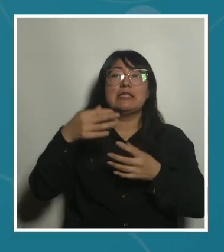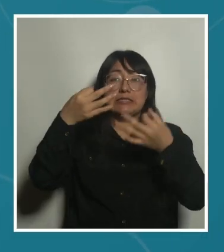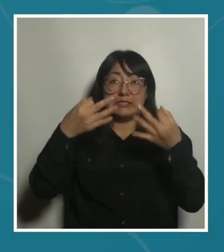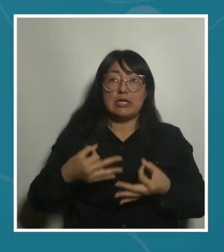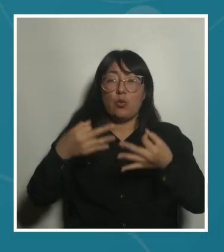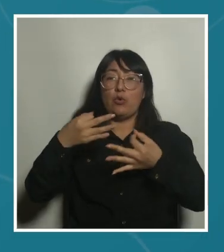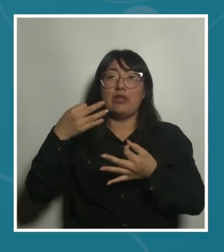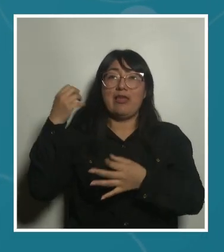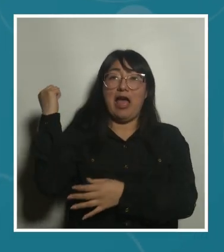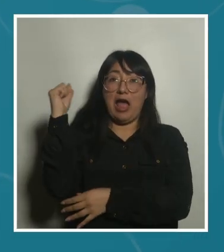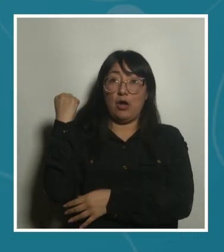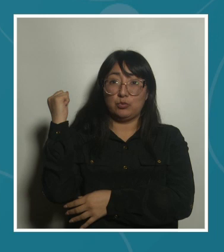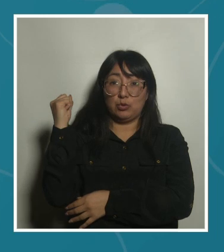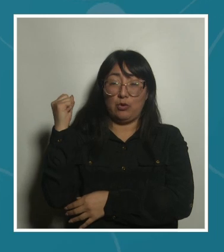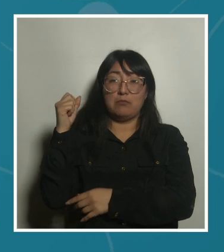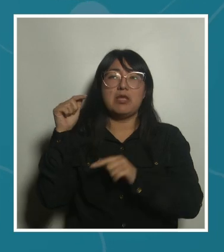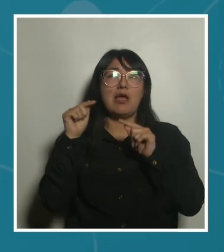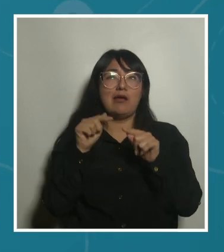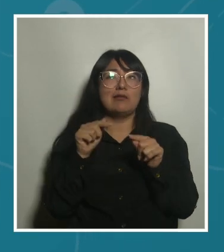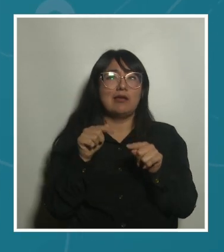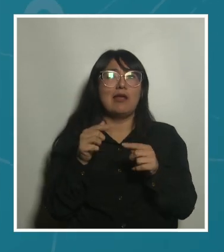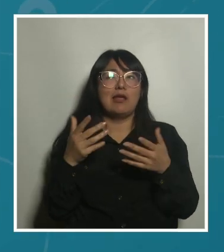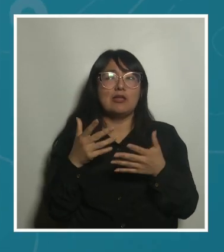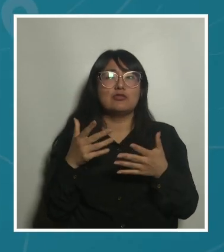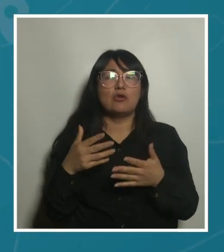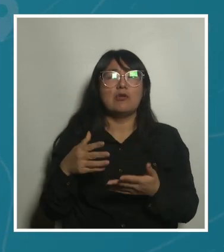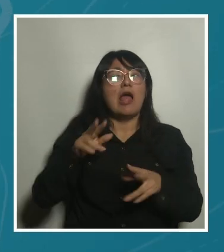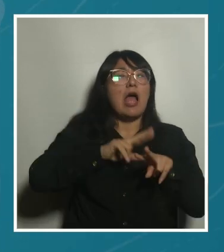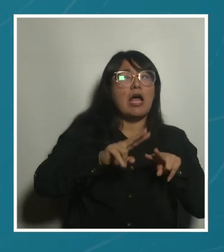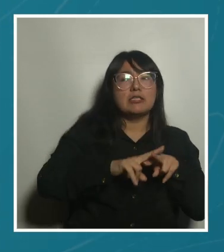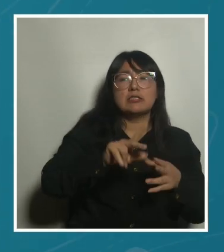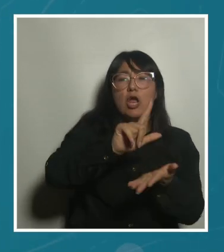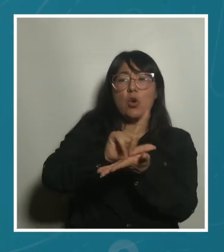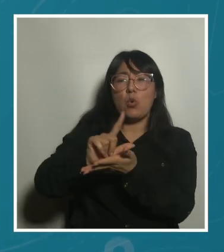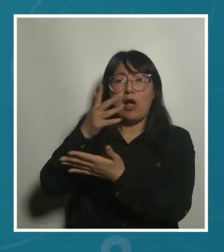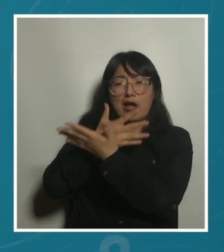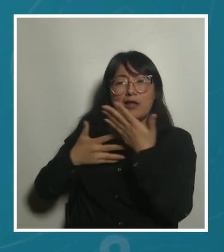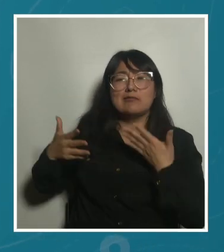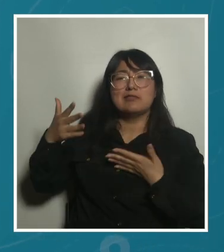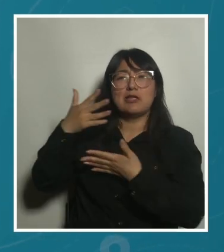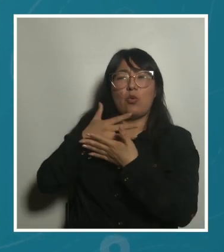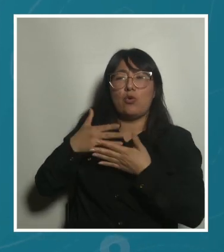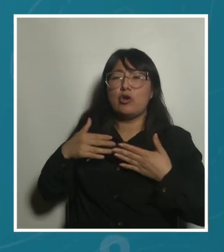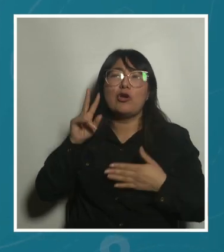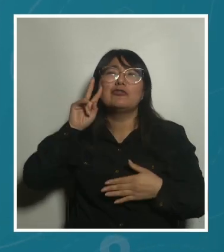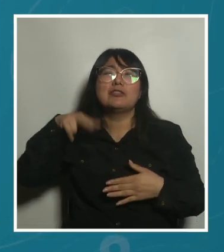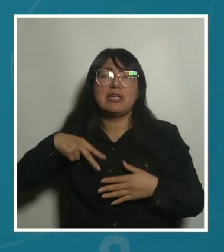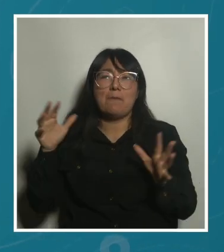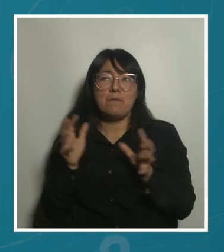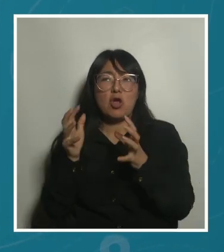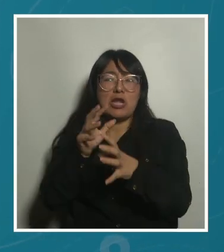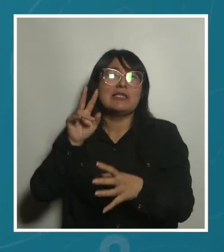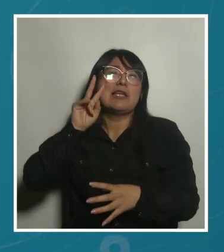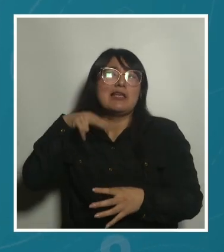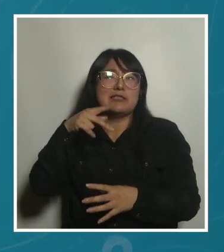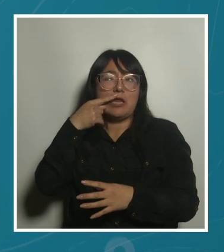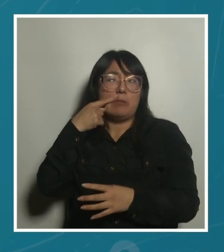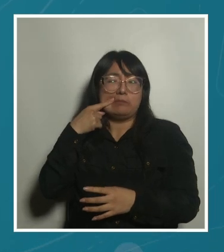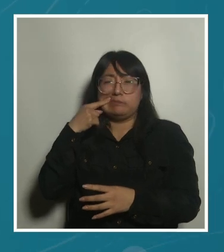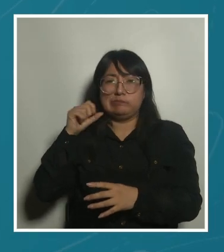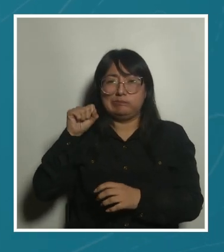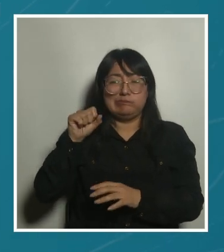autonomía, que es hacer espacios y ciudades que sean seguros para todas y todas y libres de violencias machistas y LGTBofobia,